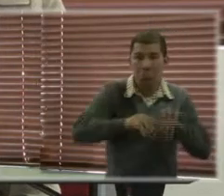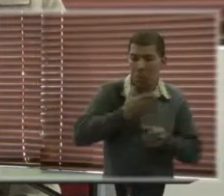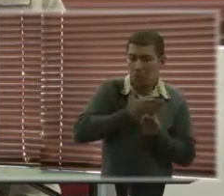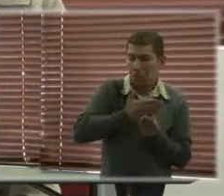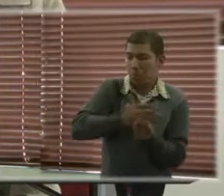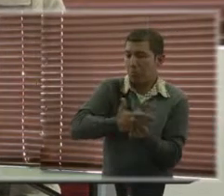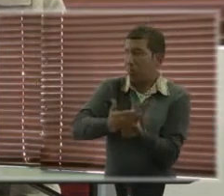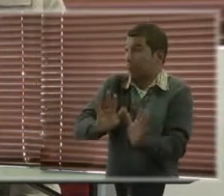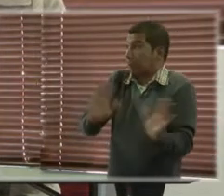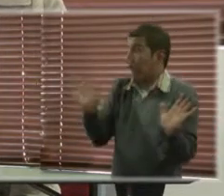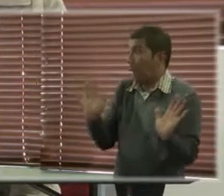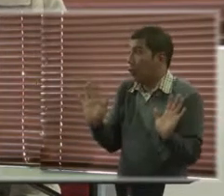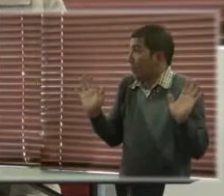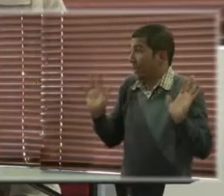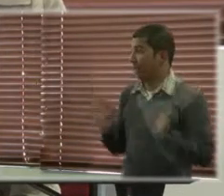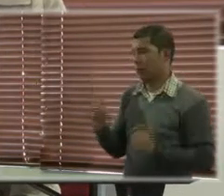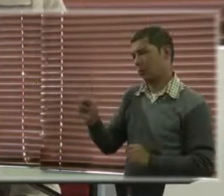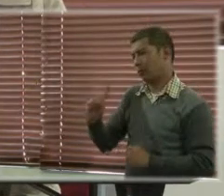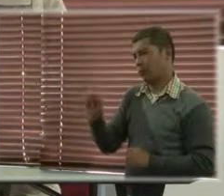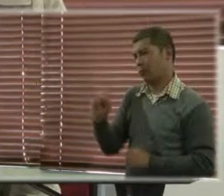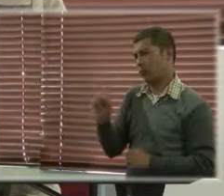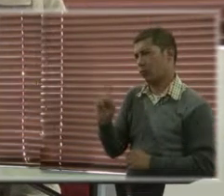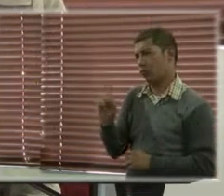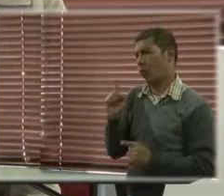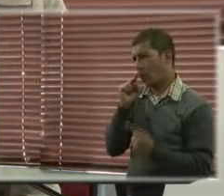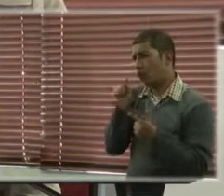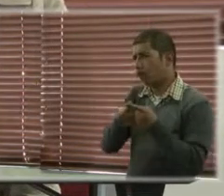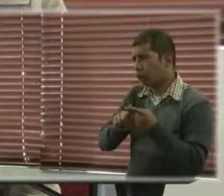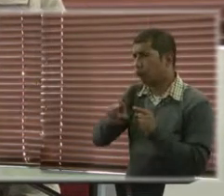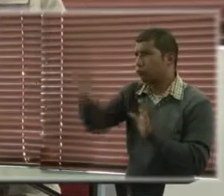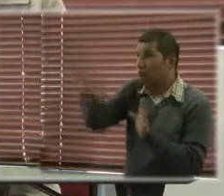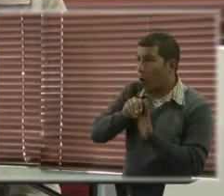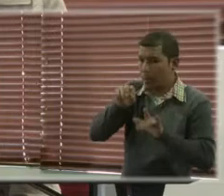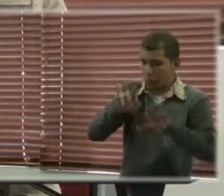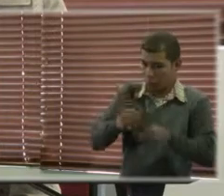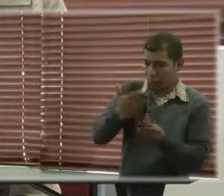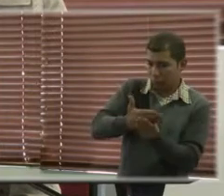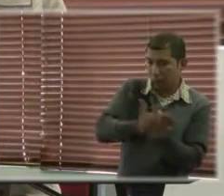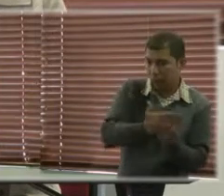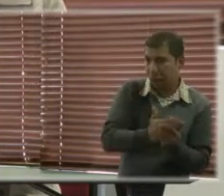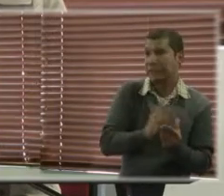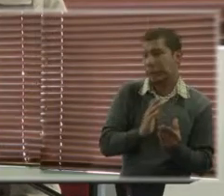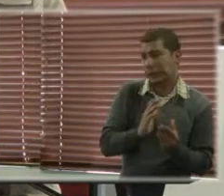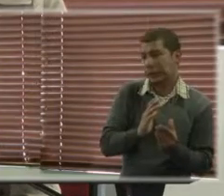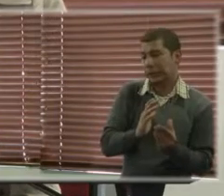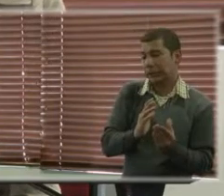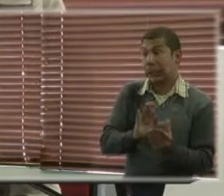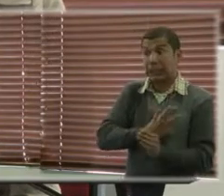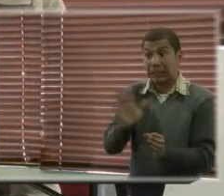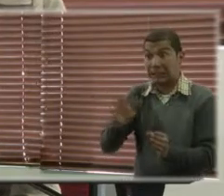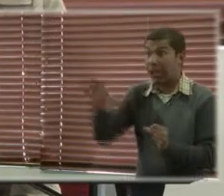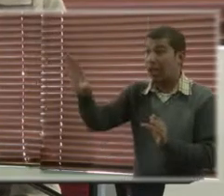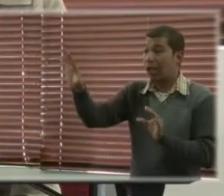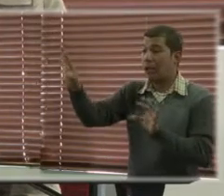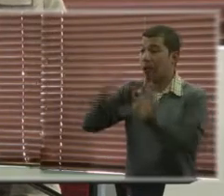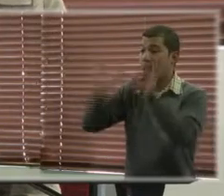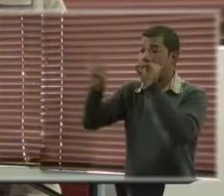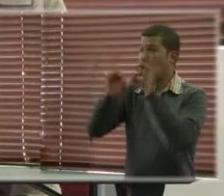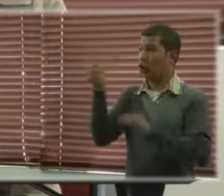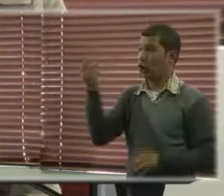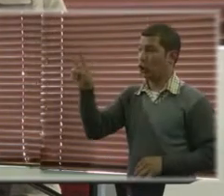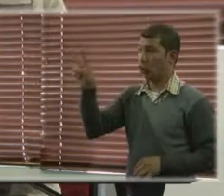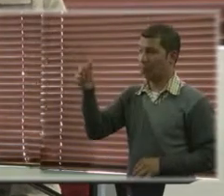sino que nosotros, una vez terminada la documentación de las 12 buenas prácticas que hemos